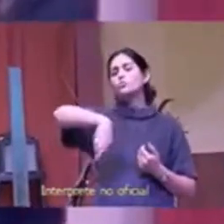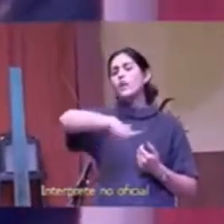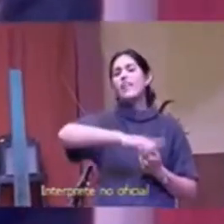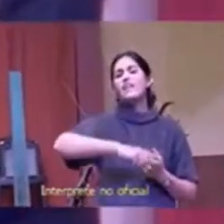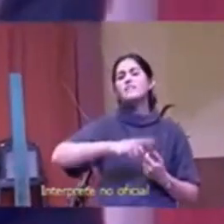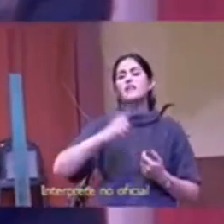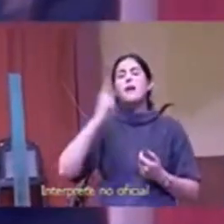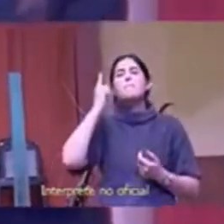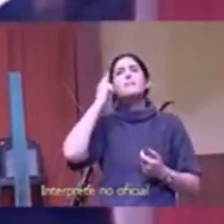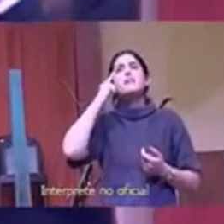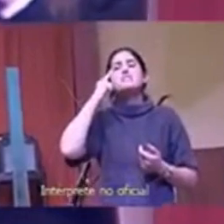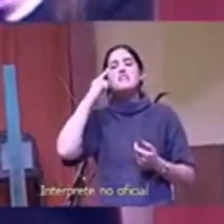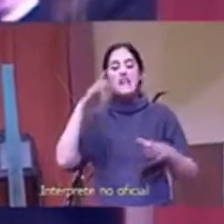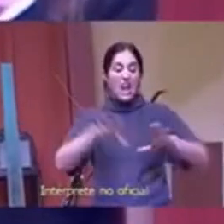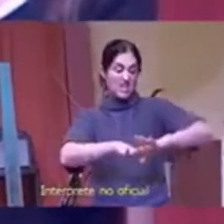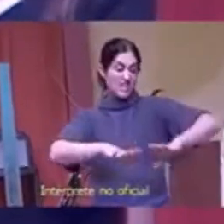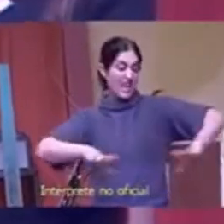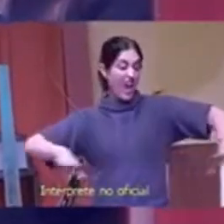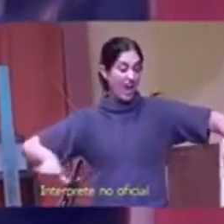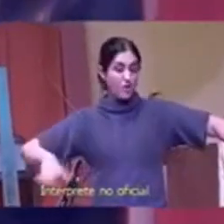que este escenario es un río